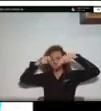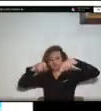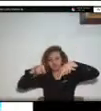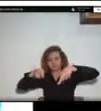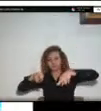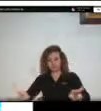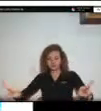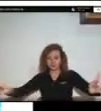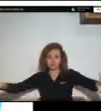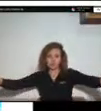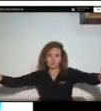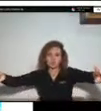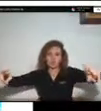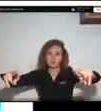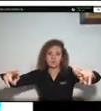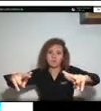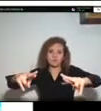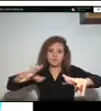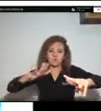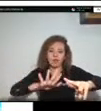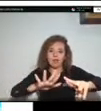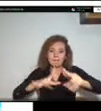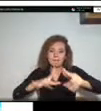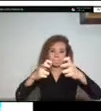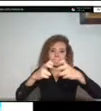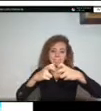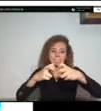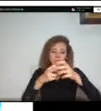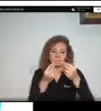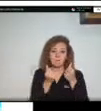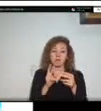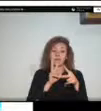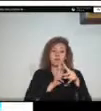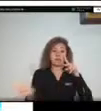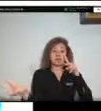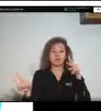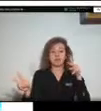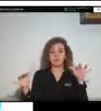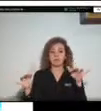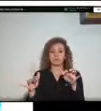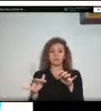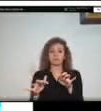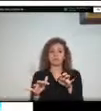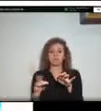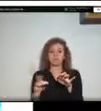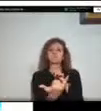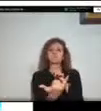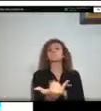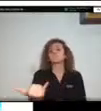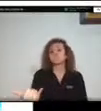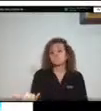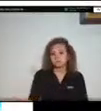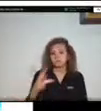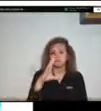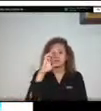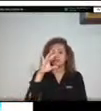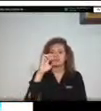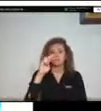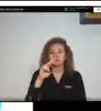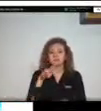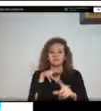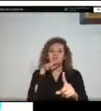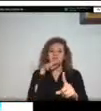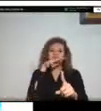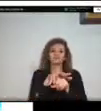han formado al perder energía van depositando esos sedimentos en el cauce activo condicionando el flujo de la corriente